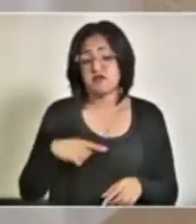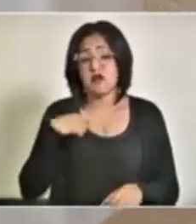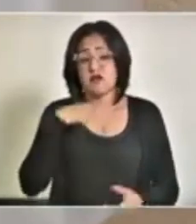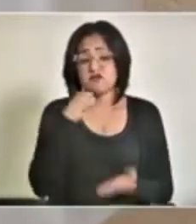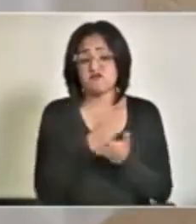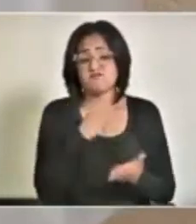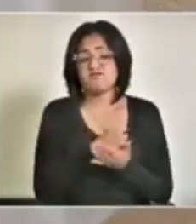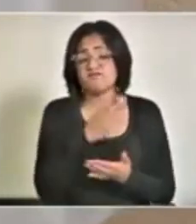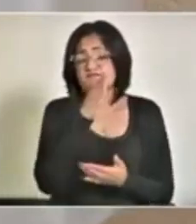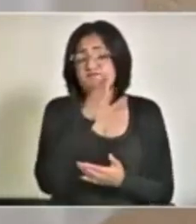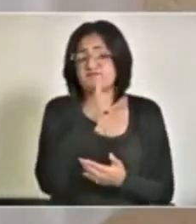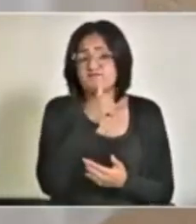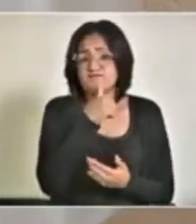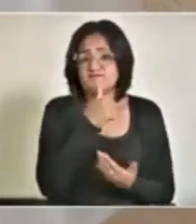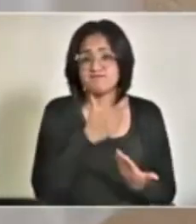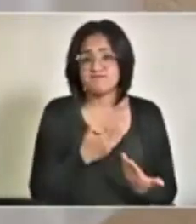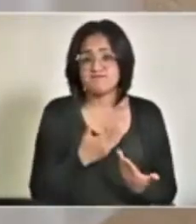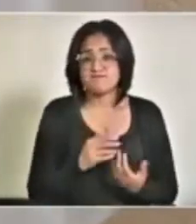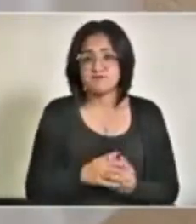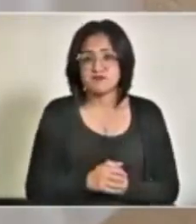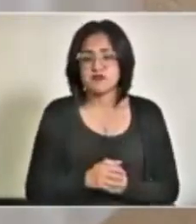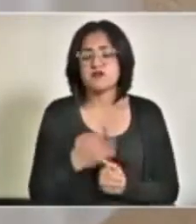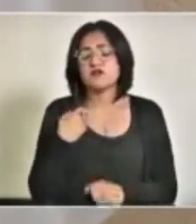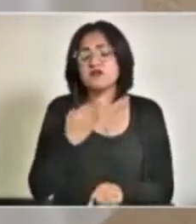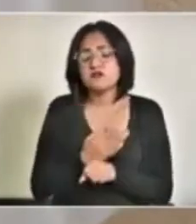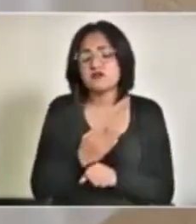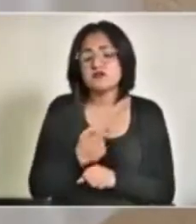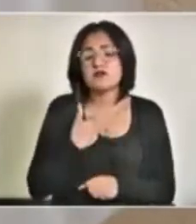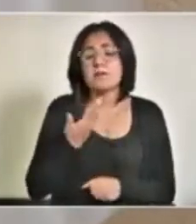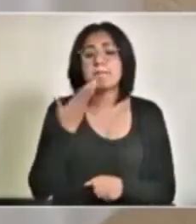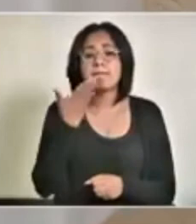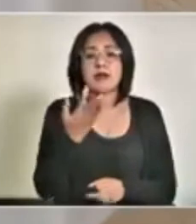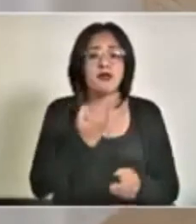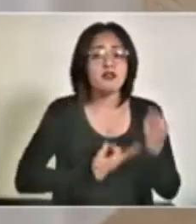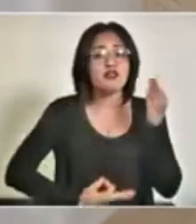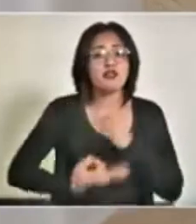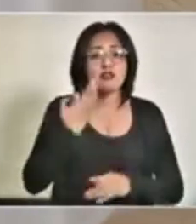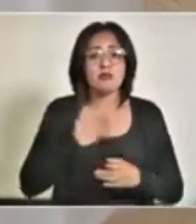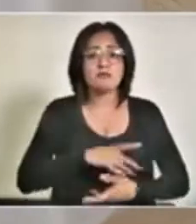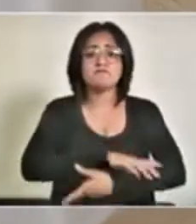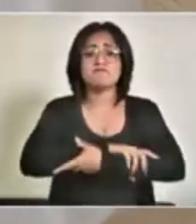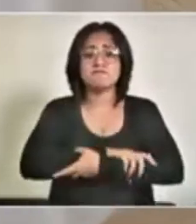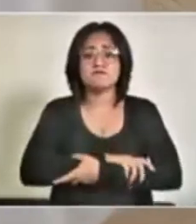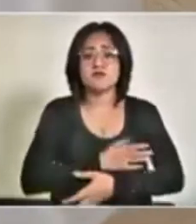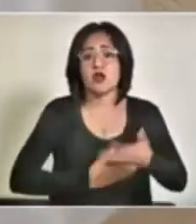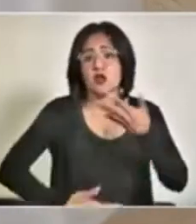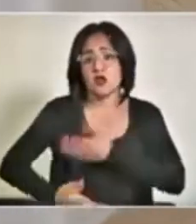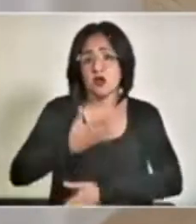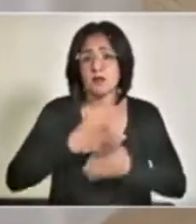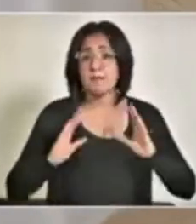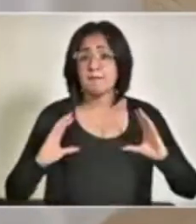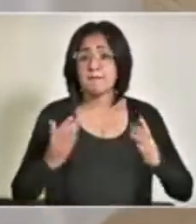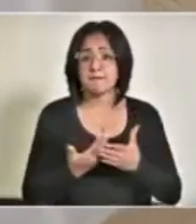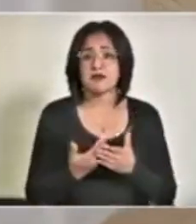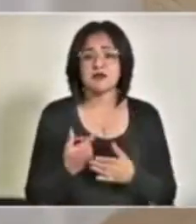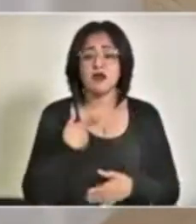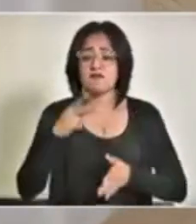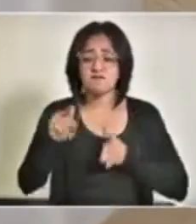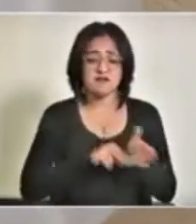Entonces yo les pido, por eso le llamé pacto comunitario, no porque se fuera a firmar,